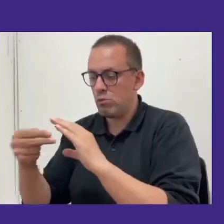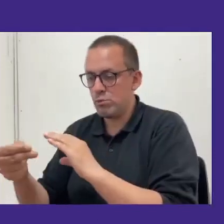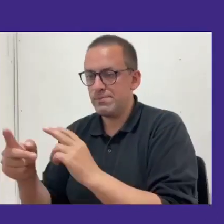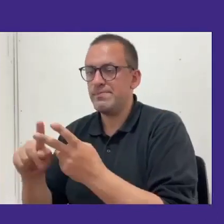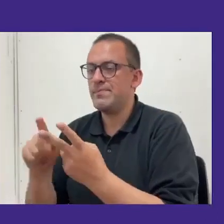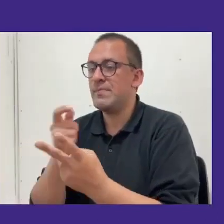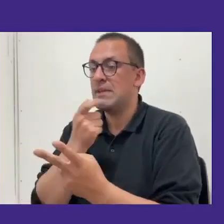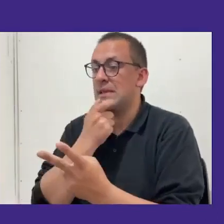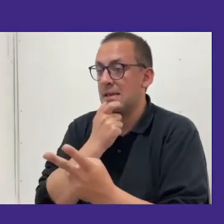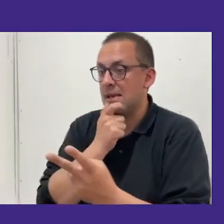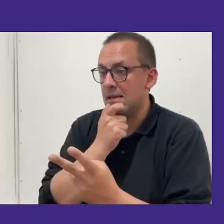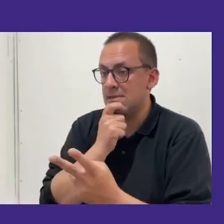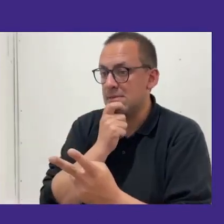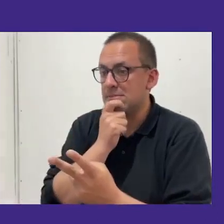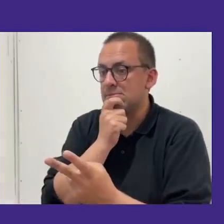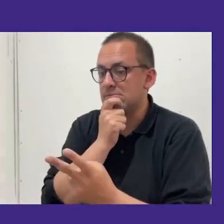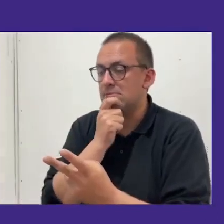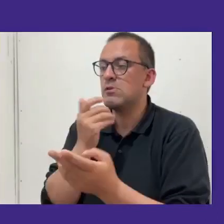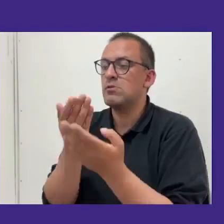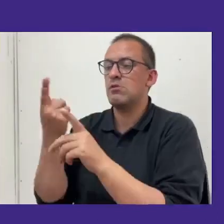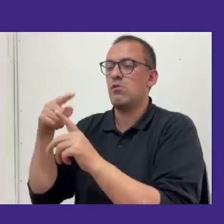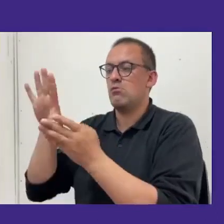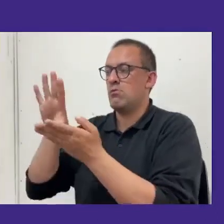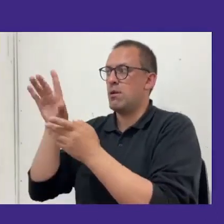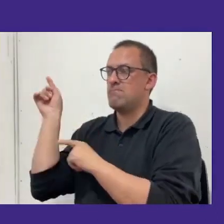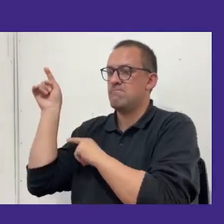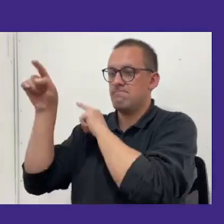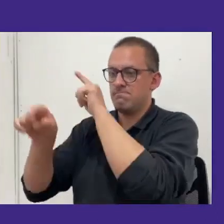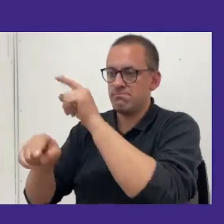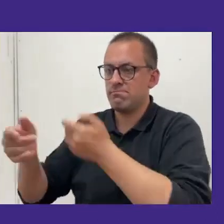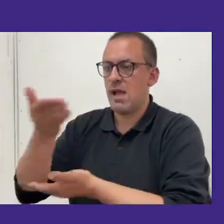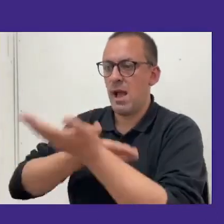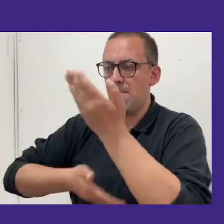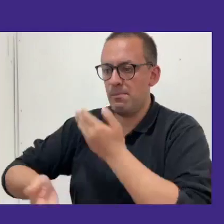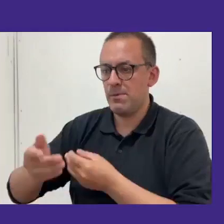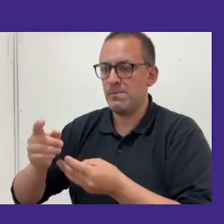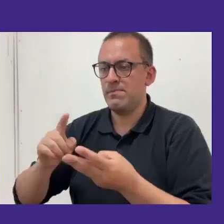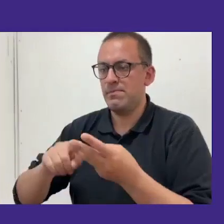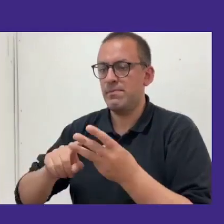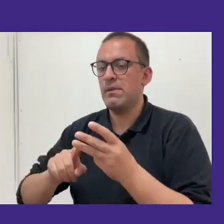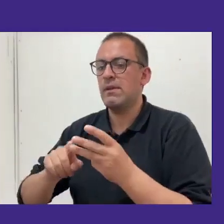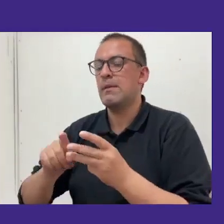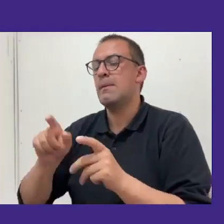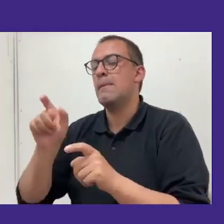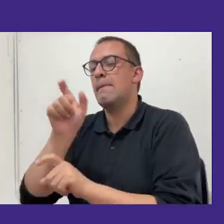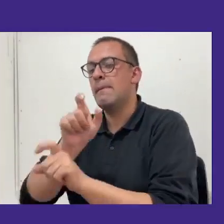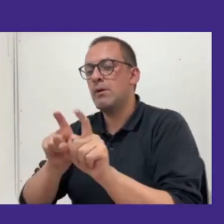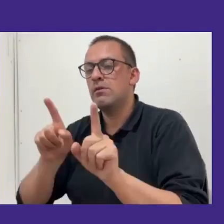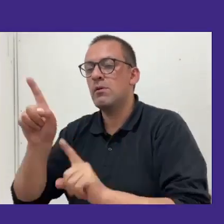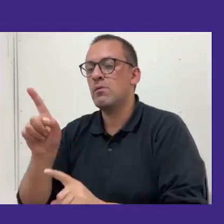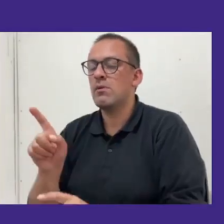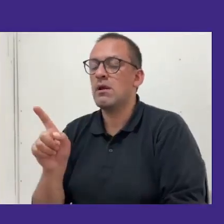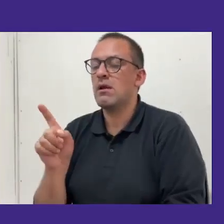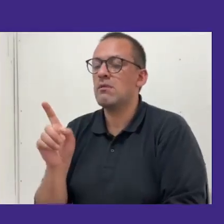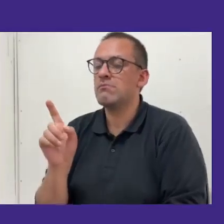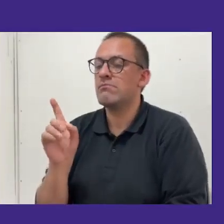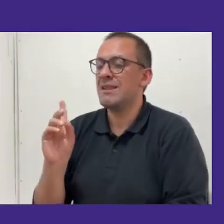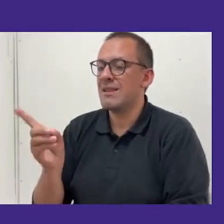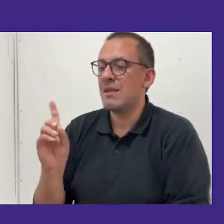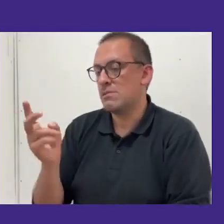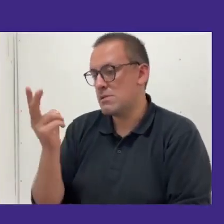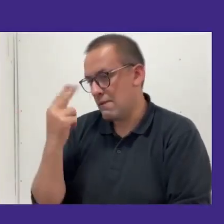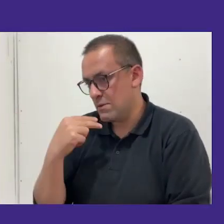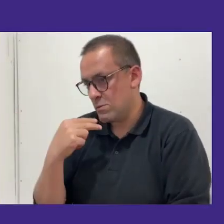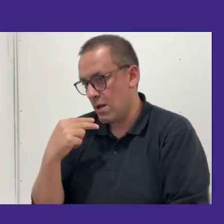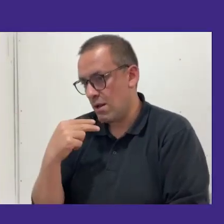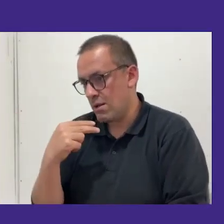si pensamos en los estudiantes que vienen de intercambio a la universidad. Y también las personas con algún tipo de dificultad o discapacidad visual